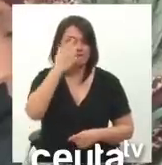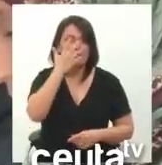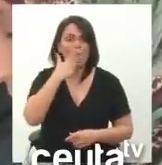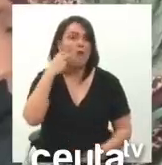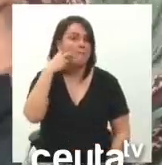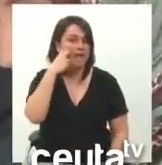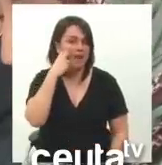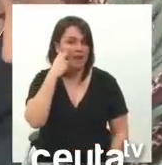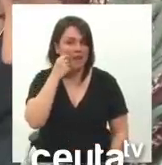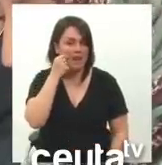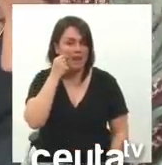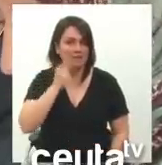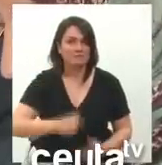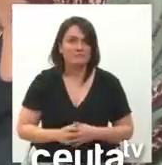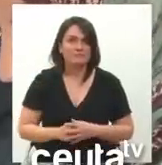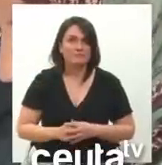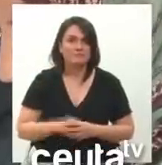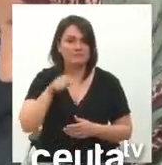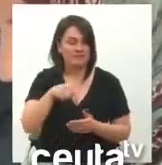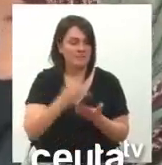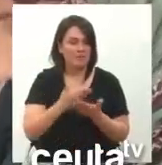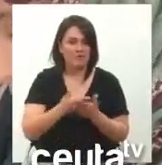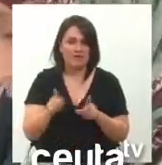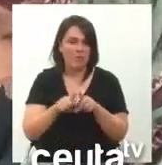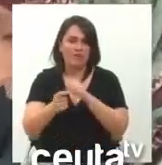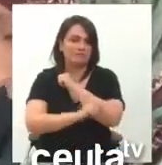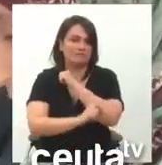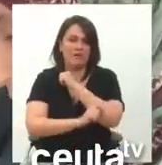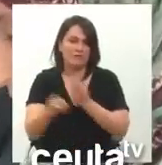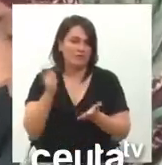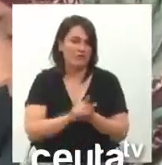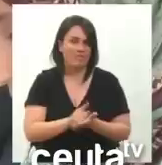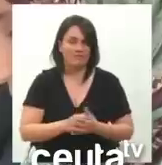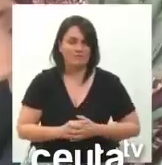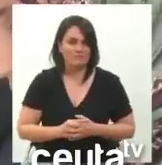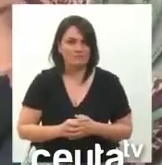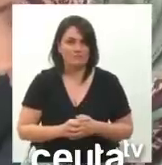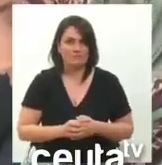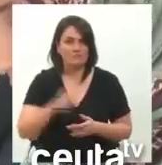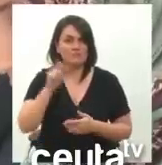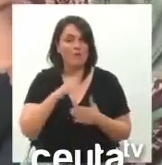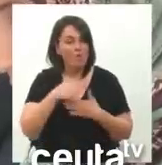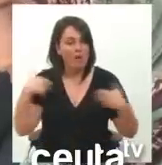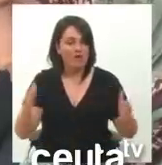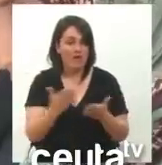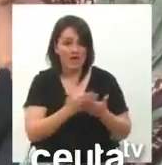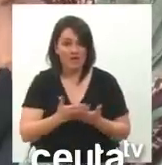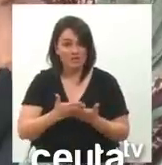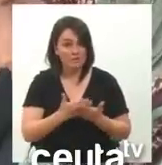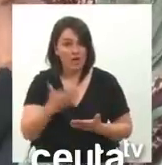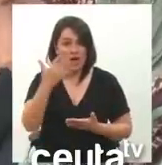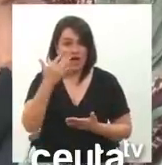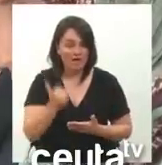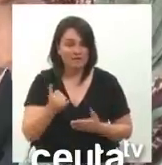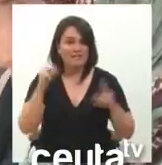Esta propuesta es otra trampa más. Y además, cualquiera que haya tenido un mínimo de estudio sabe que la cuestión de la españolidad de